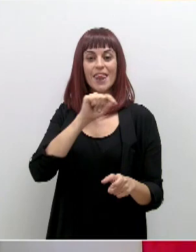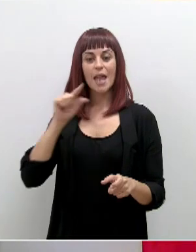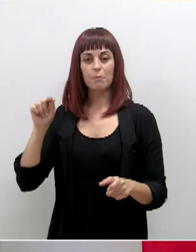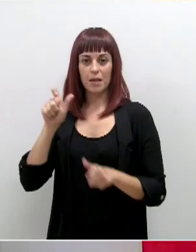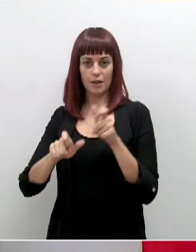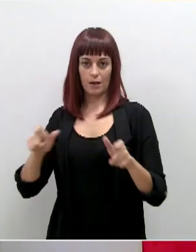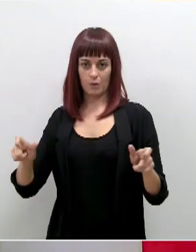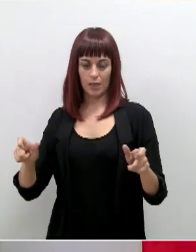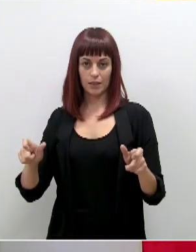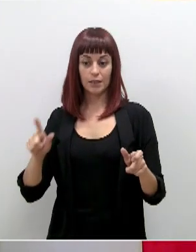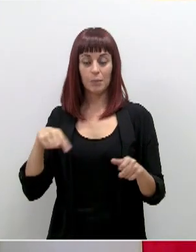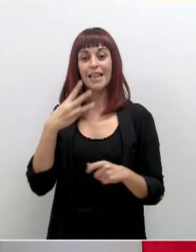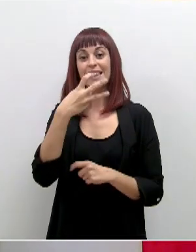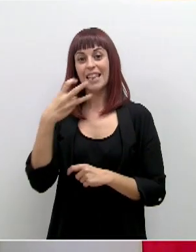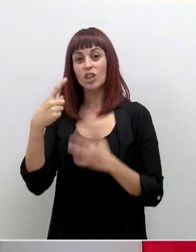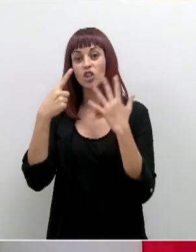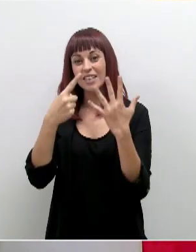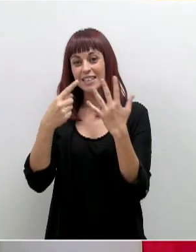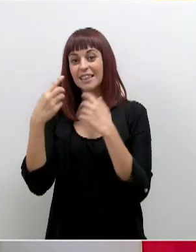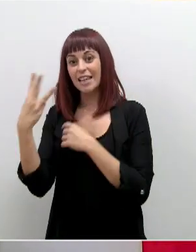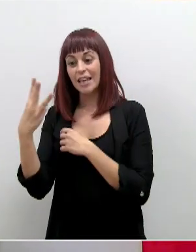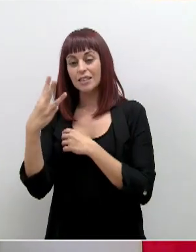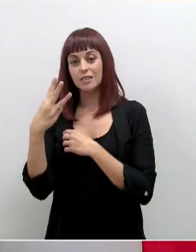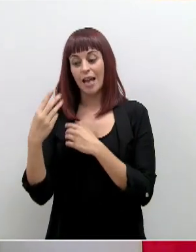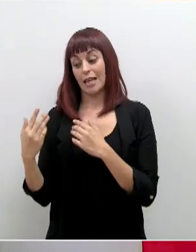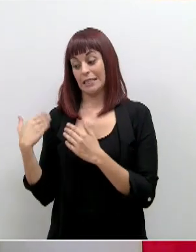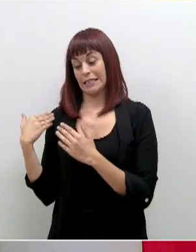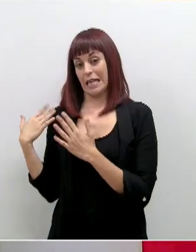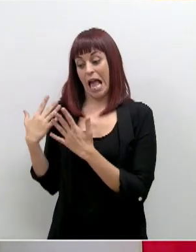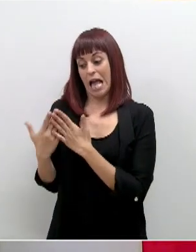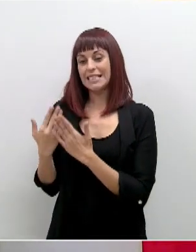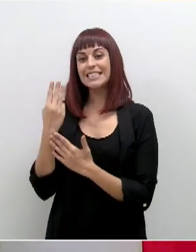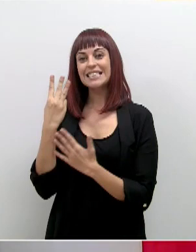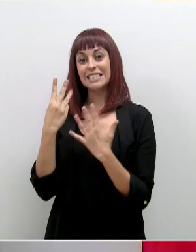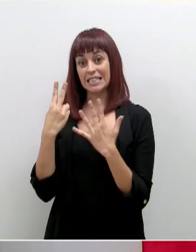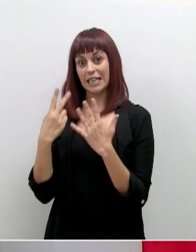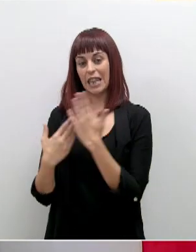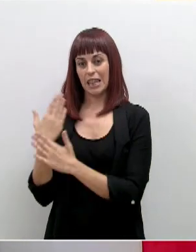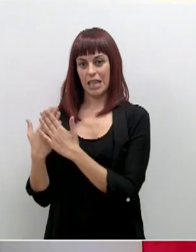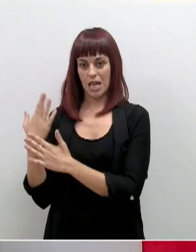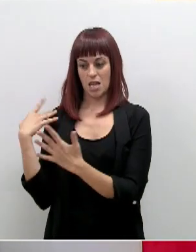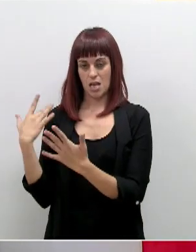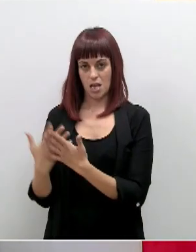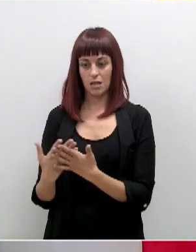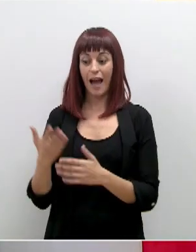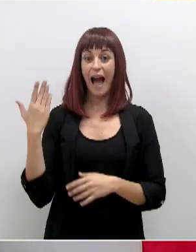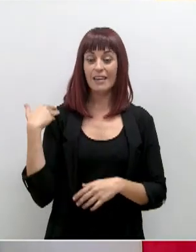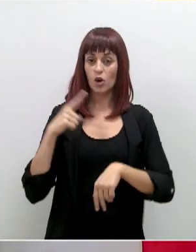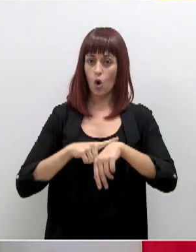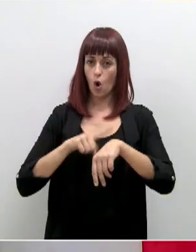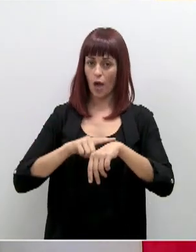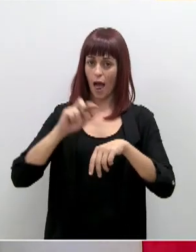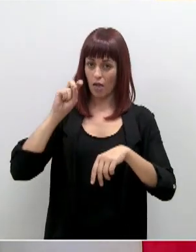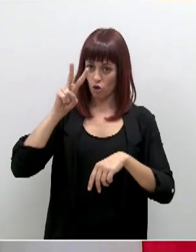de 14 días y de 363 en los últimos siete días. La situación en la región en cifras, ayer a las 23